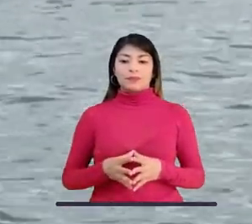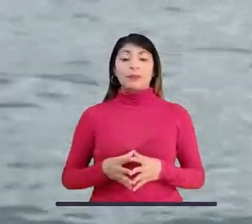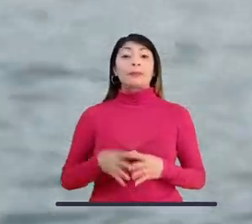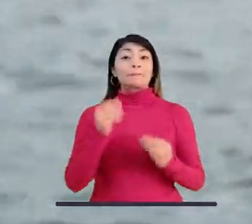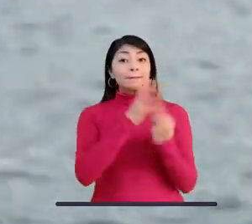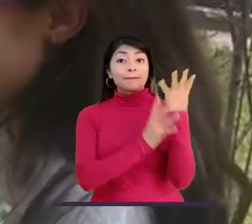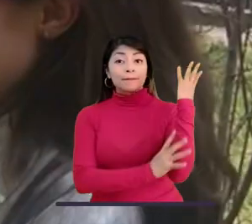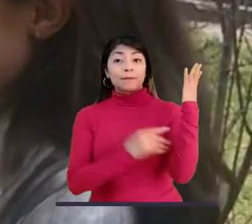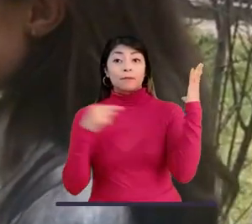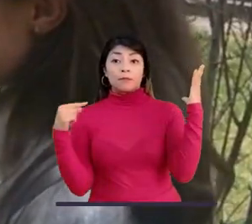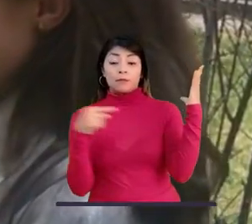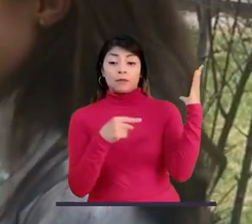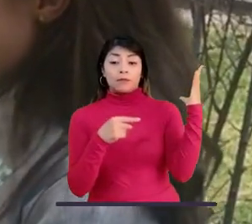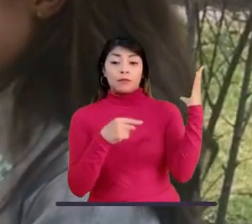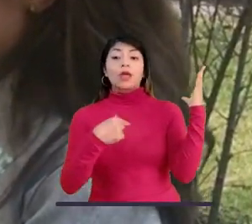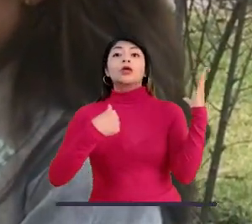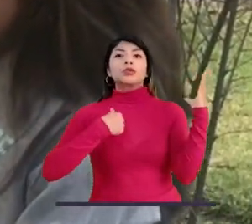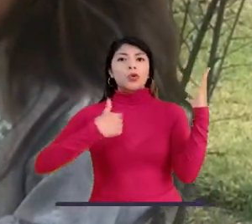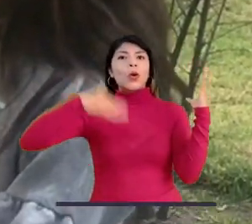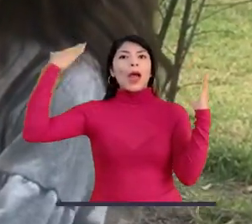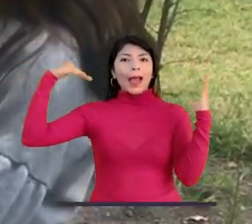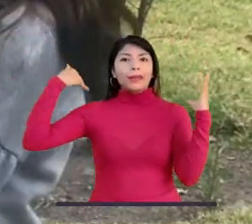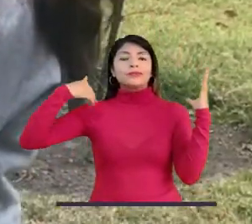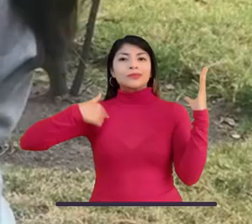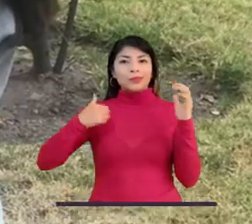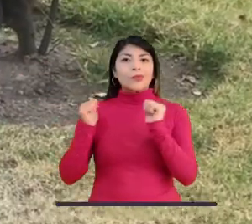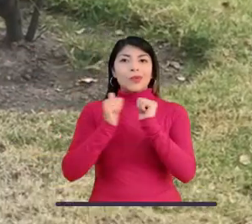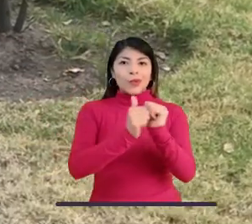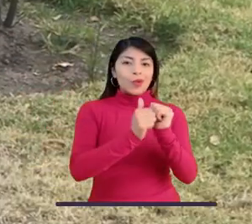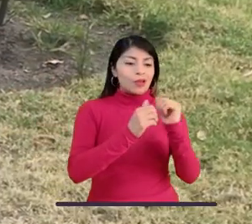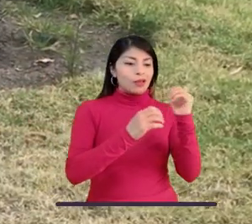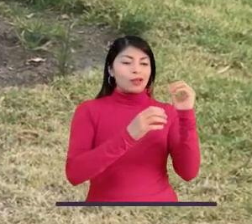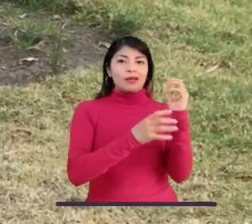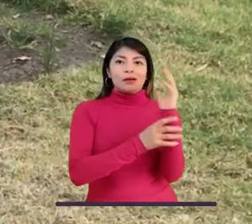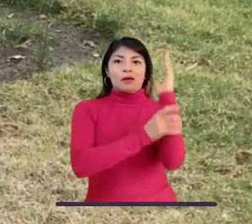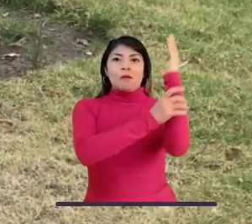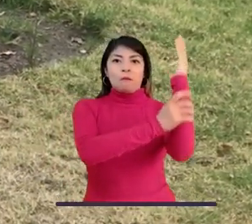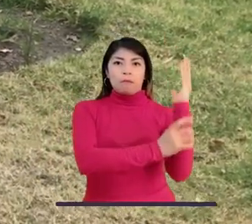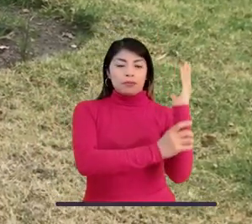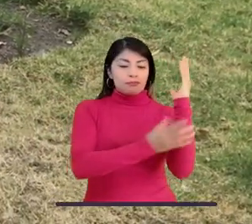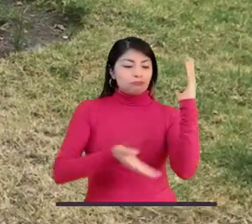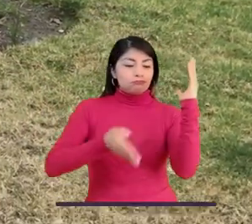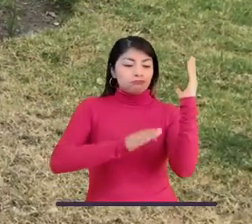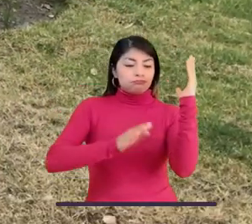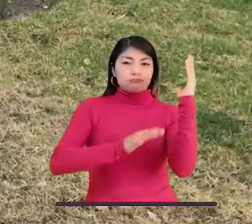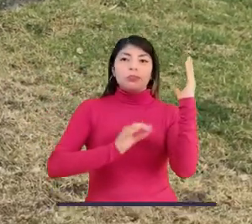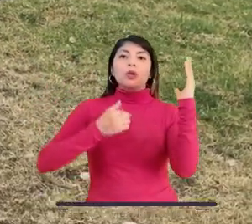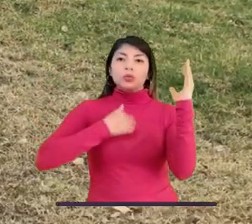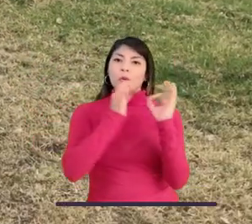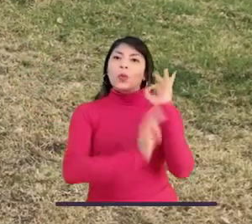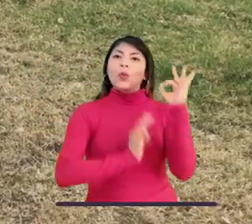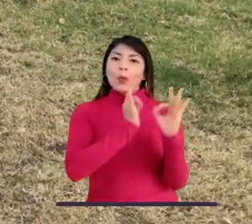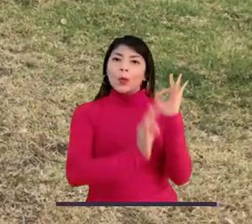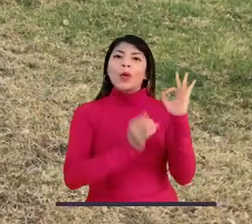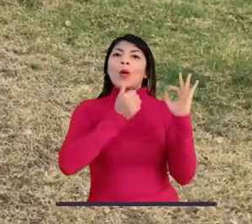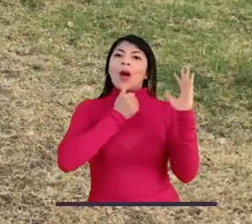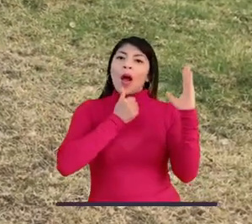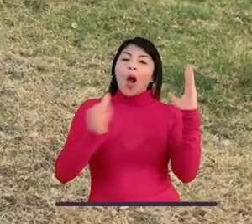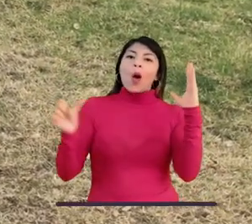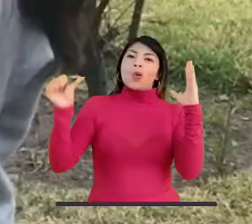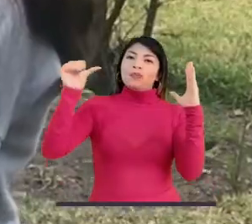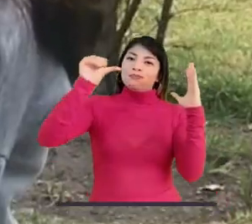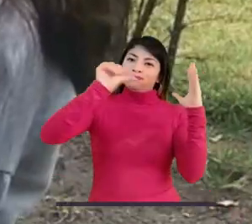Este árbol que ven aquí, yo lo planté y yo lo he cuidado mucho, le he echado